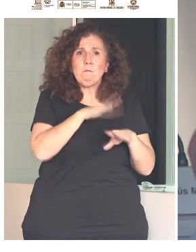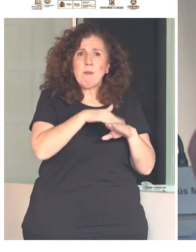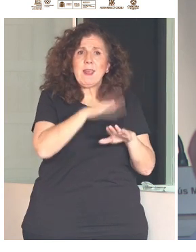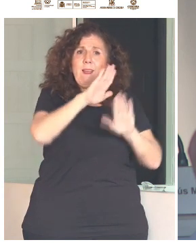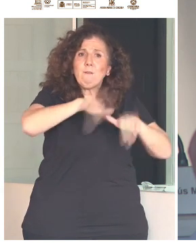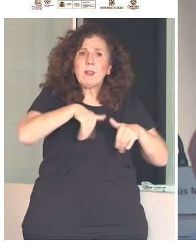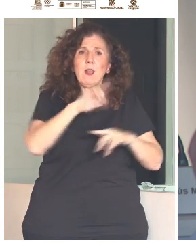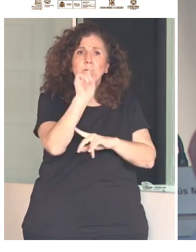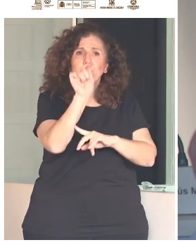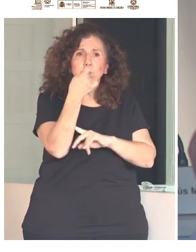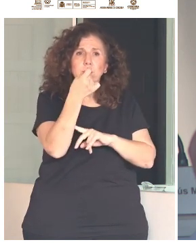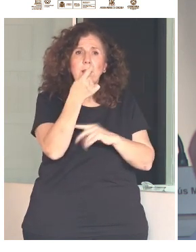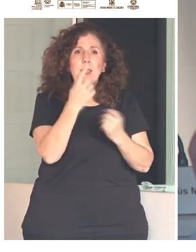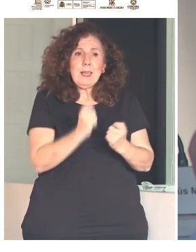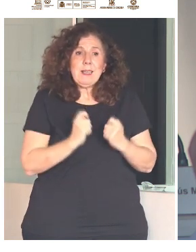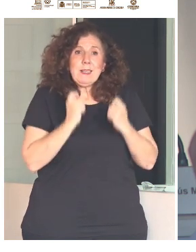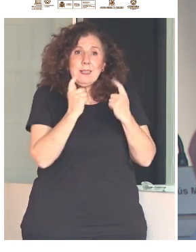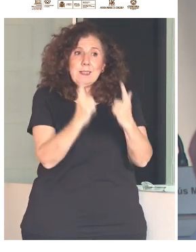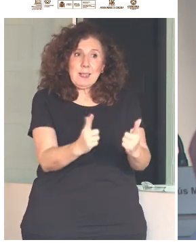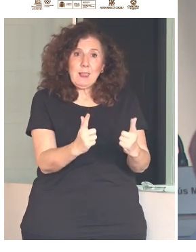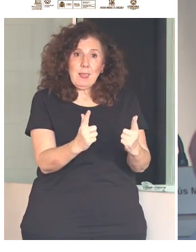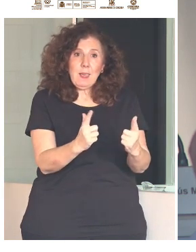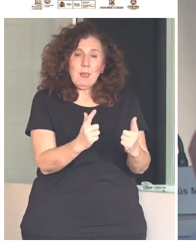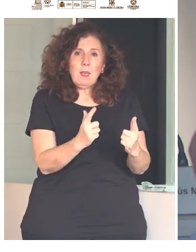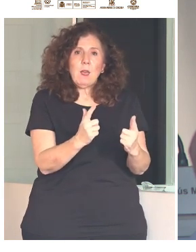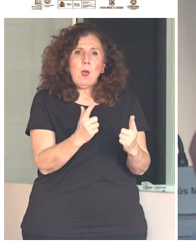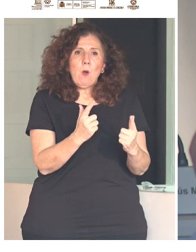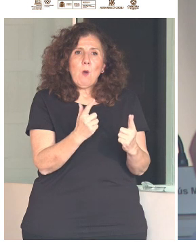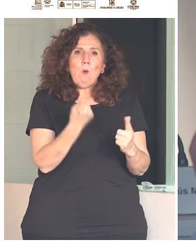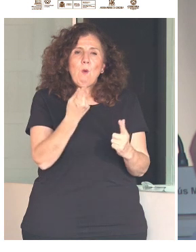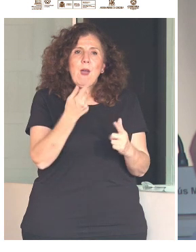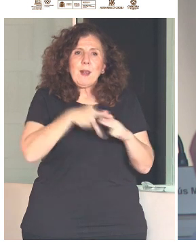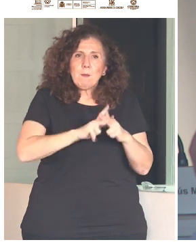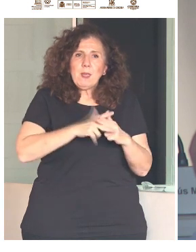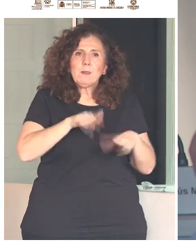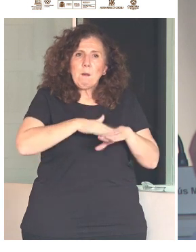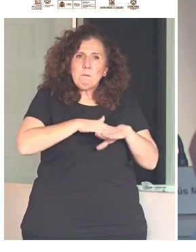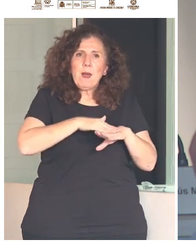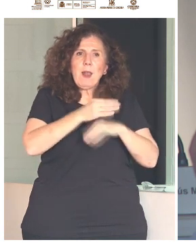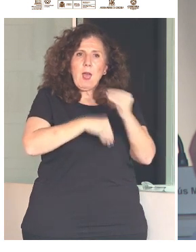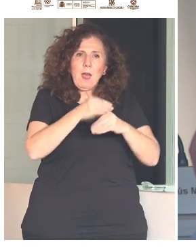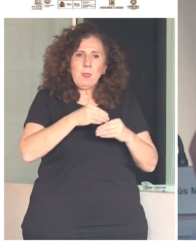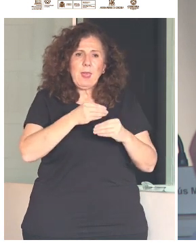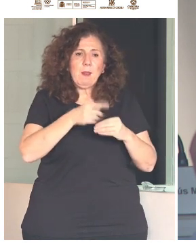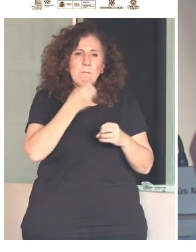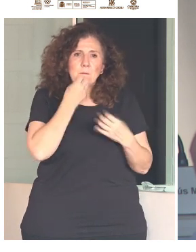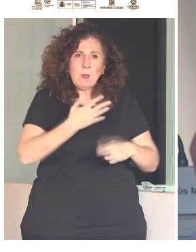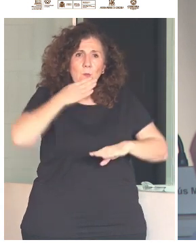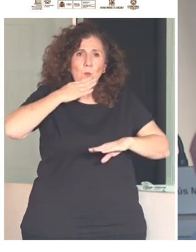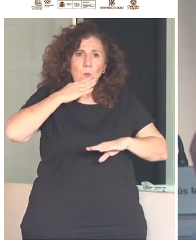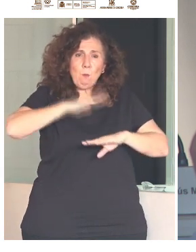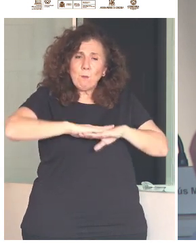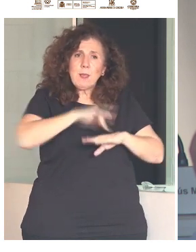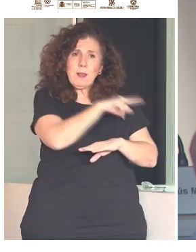especialmente en el ámbito judicial, a las decisiones de los órganos de tratado. Habría que realizar